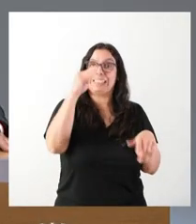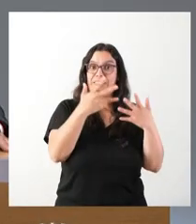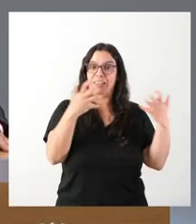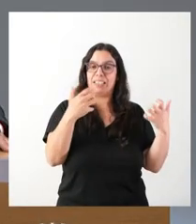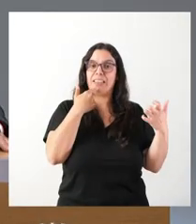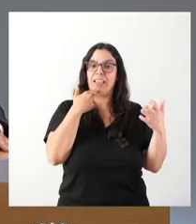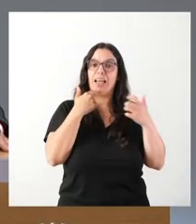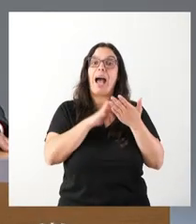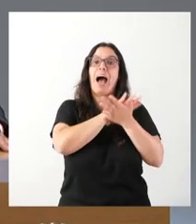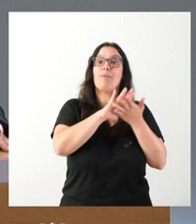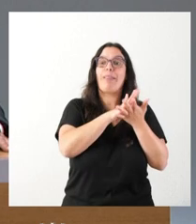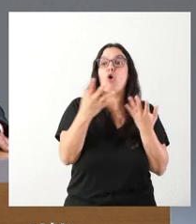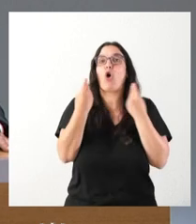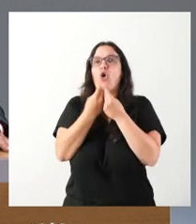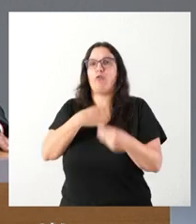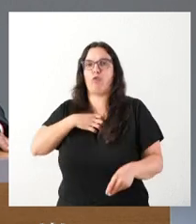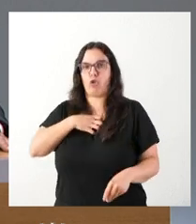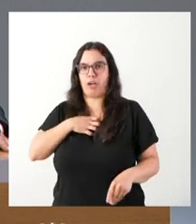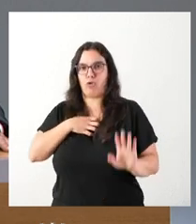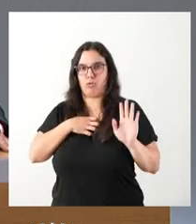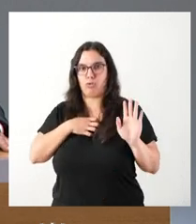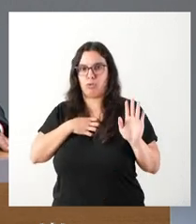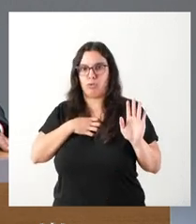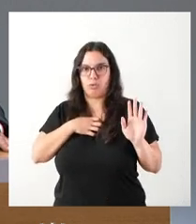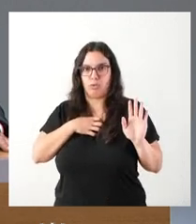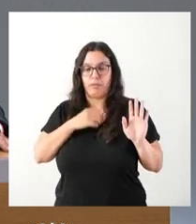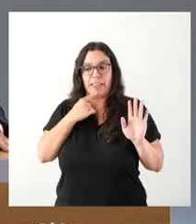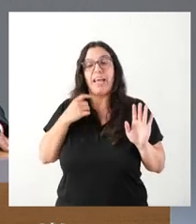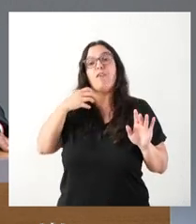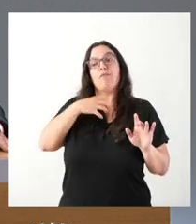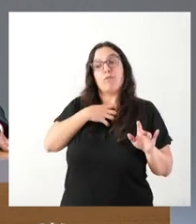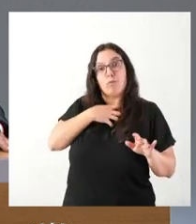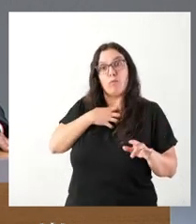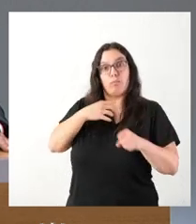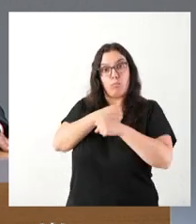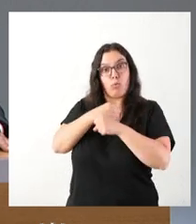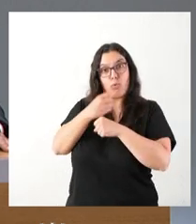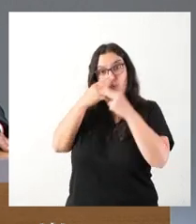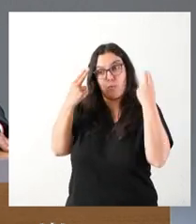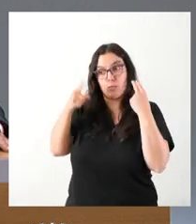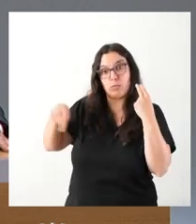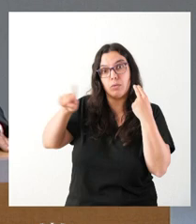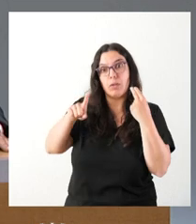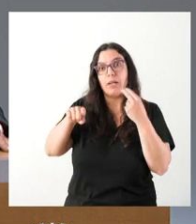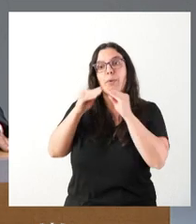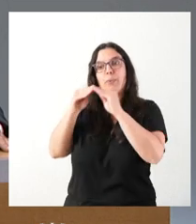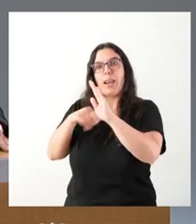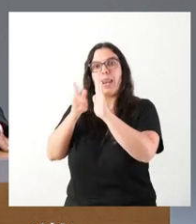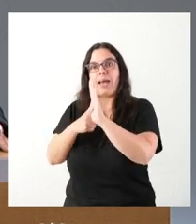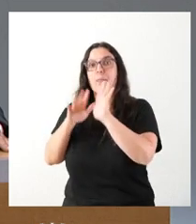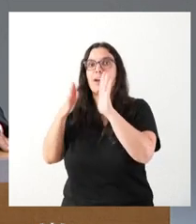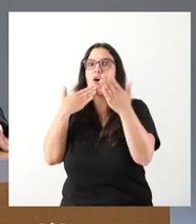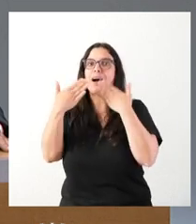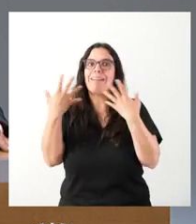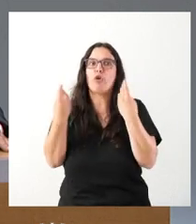hablando con ellos, que los empleados públicos habían hecho esta ley, pero, lógicamente, en conversaciones con